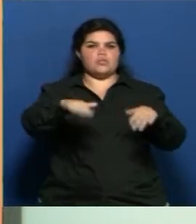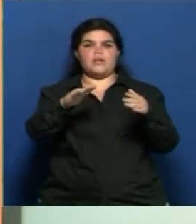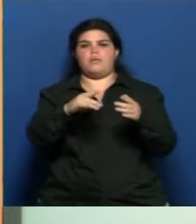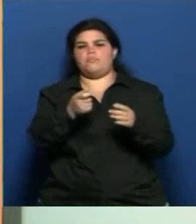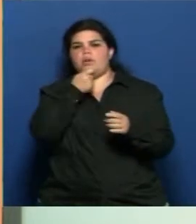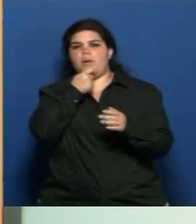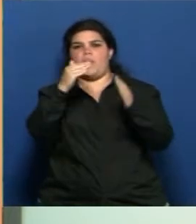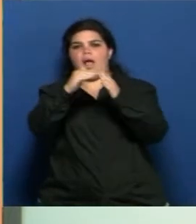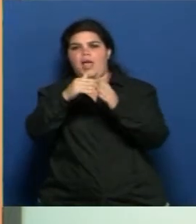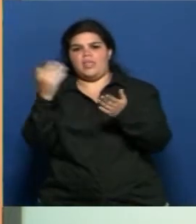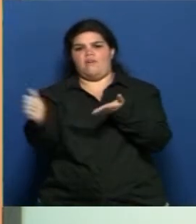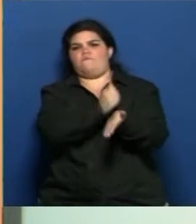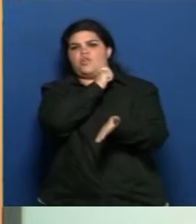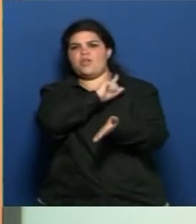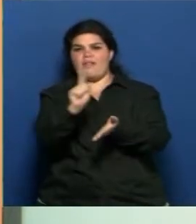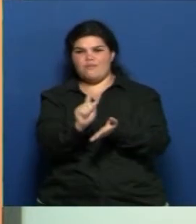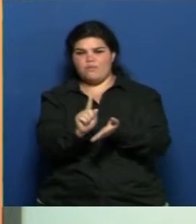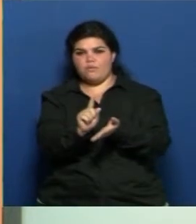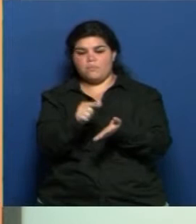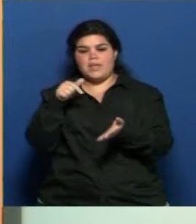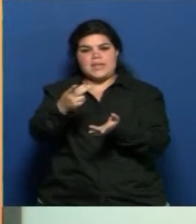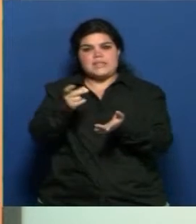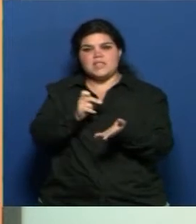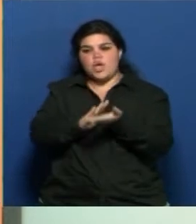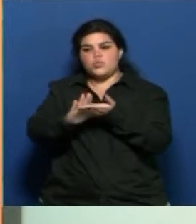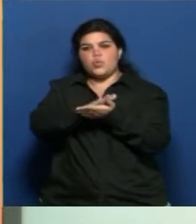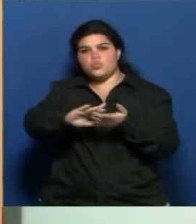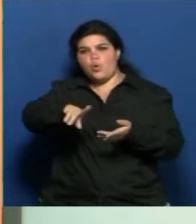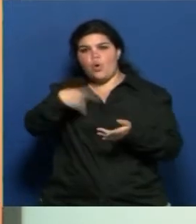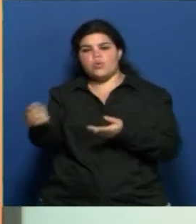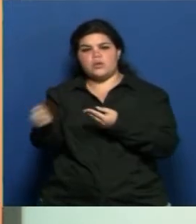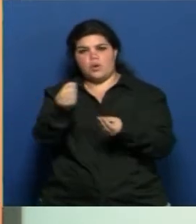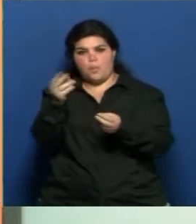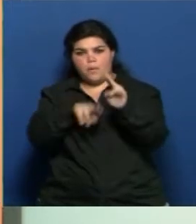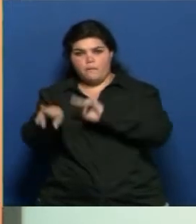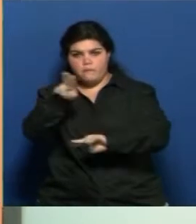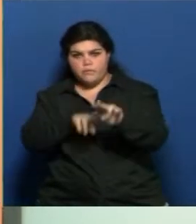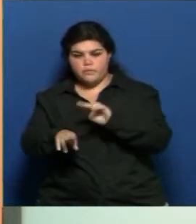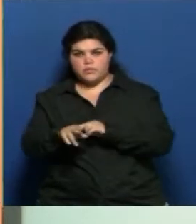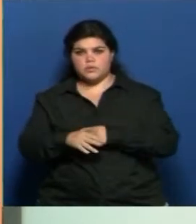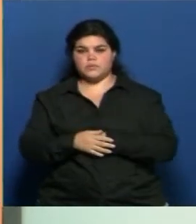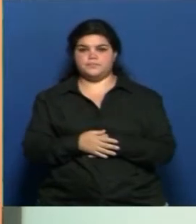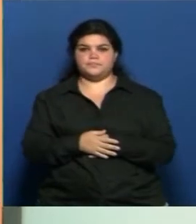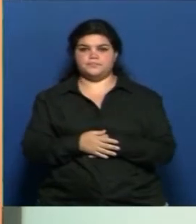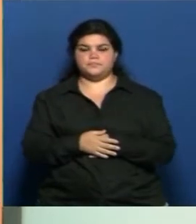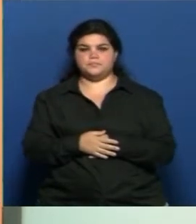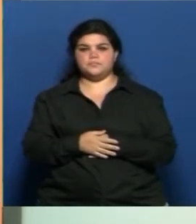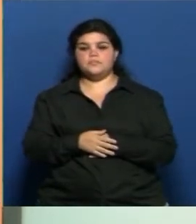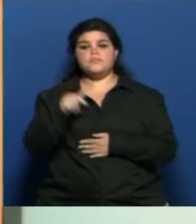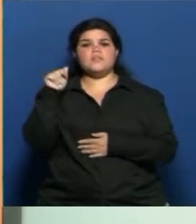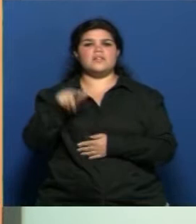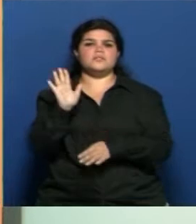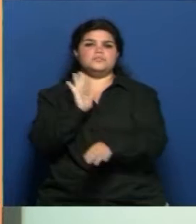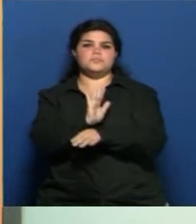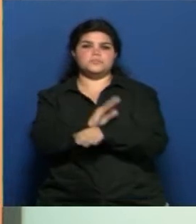Exactamente. Por lo tanto, lo que está tiene que minimizarse los efectos, los impactos que ocasiona. Pero eso también